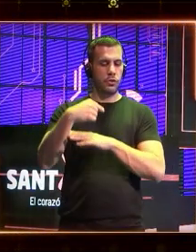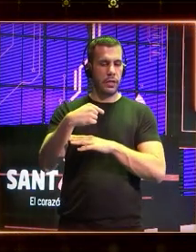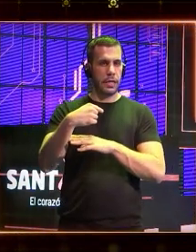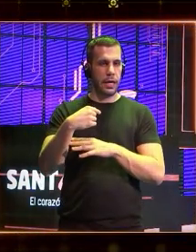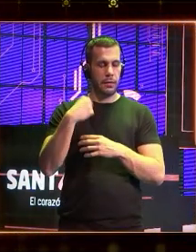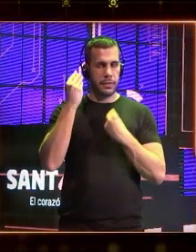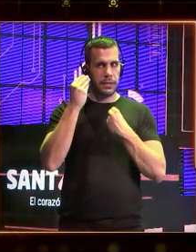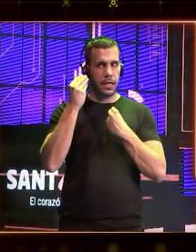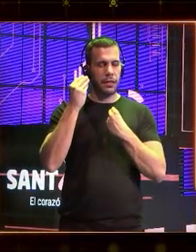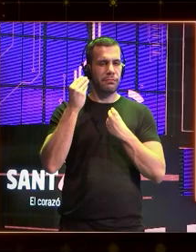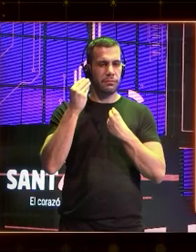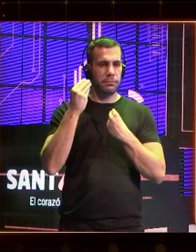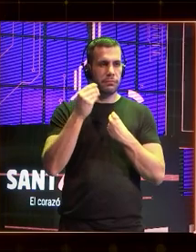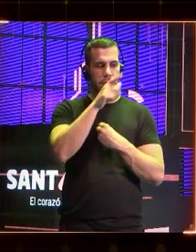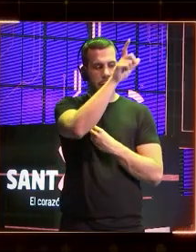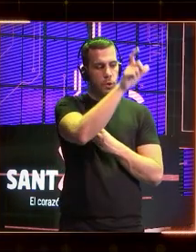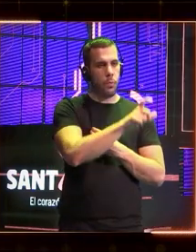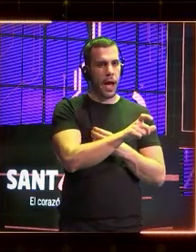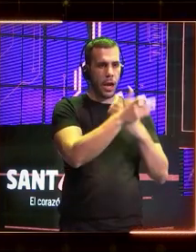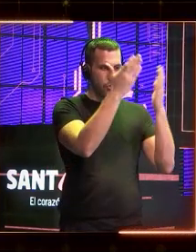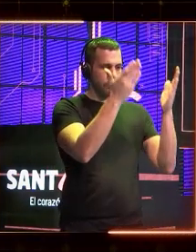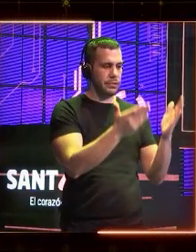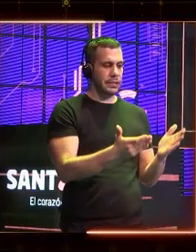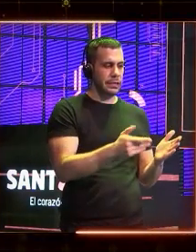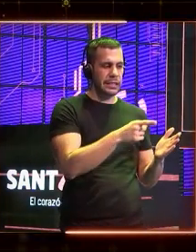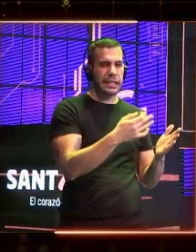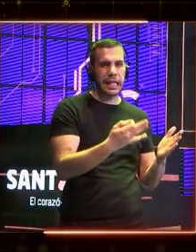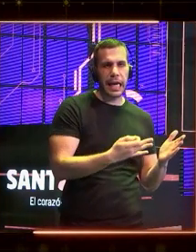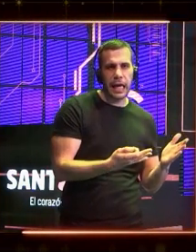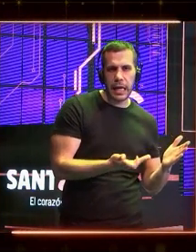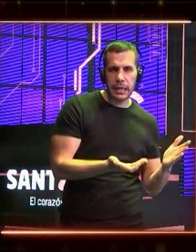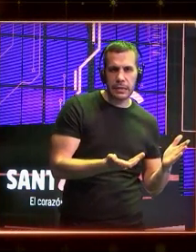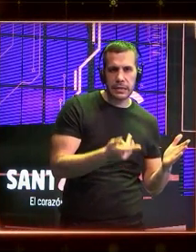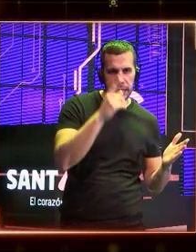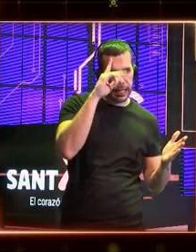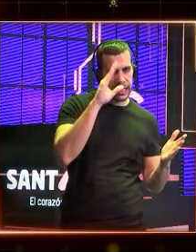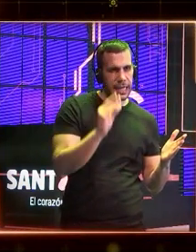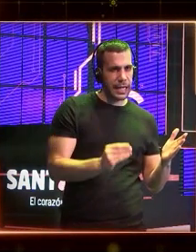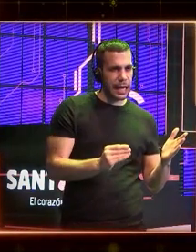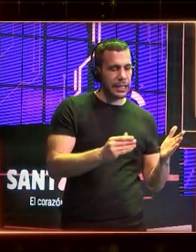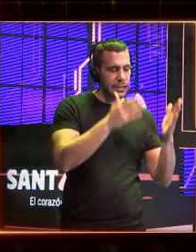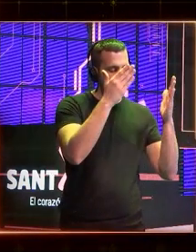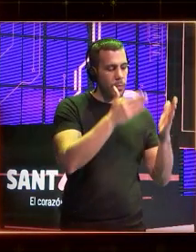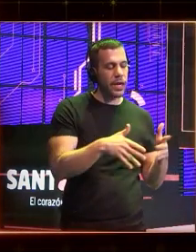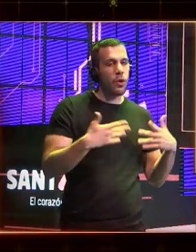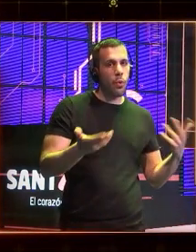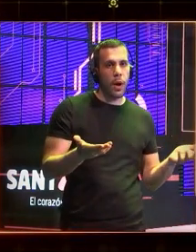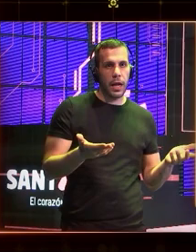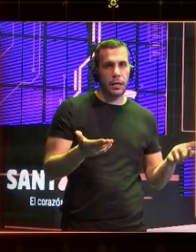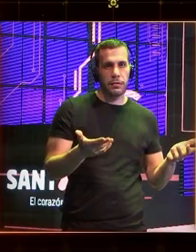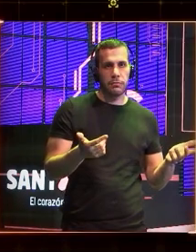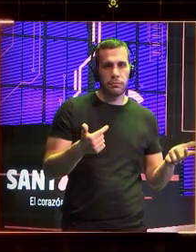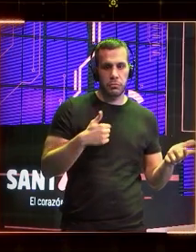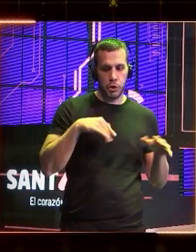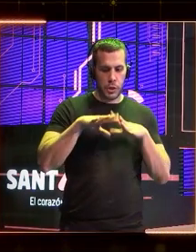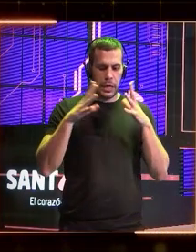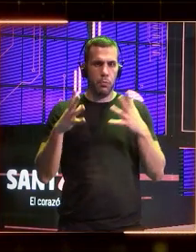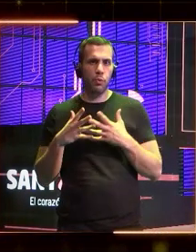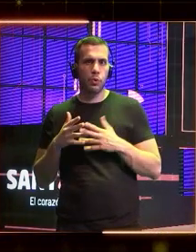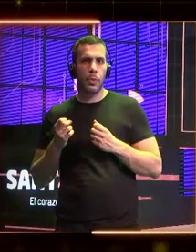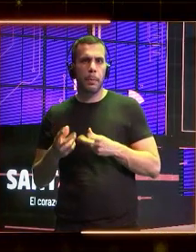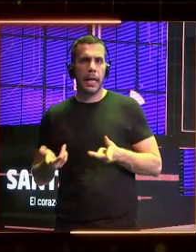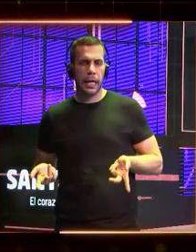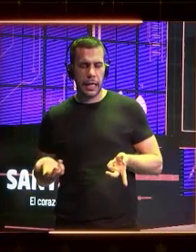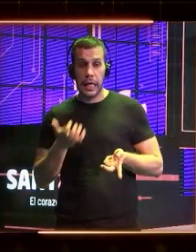humano. ¿Qué es el hombre? ¿Qué es la inteligencia humana? ¿Cuál es mi lugar en el mundo? Cuando se inventó la rueda